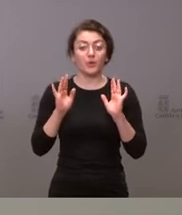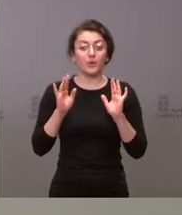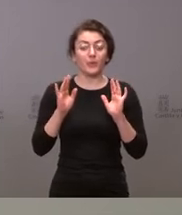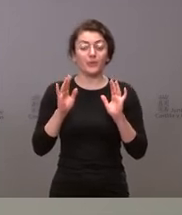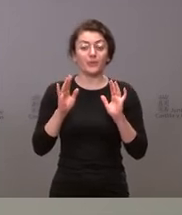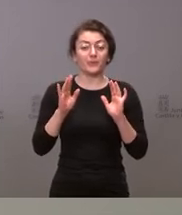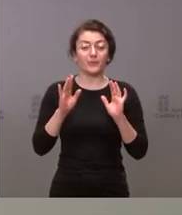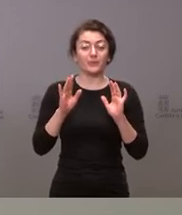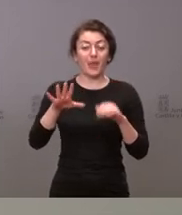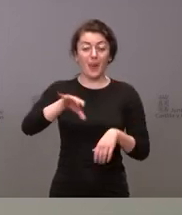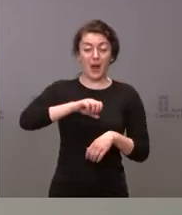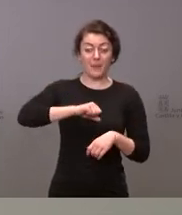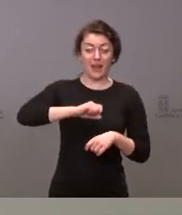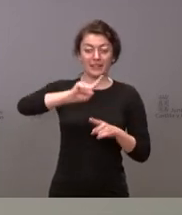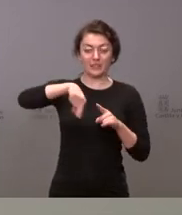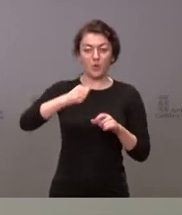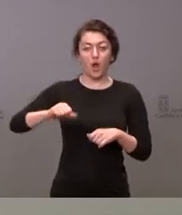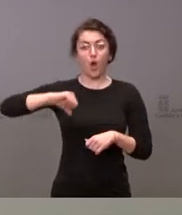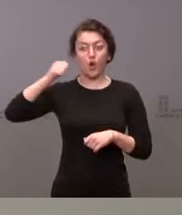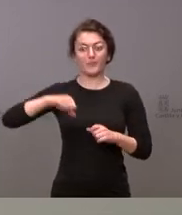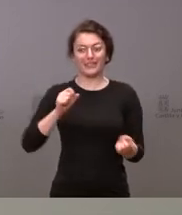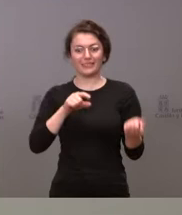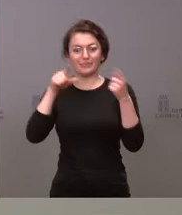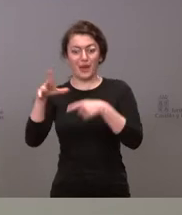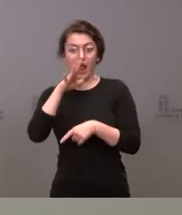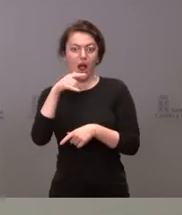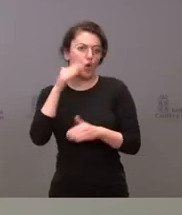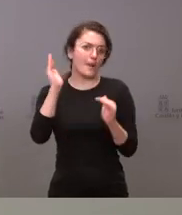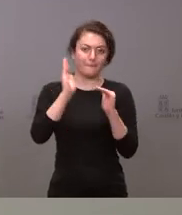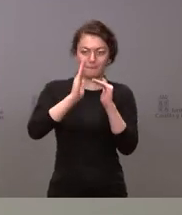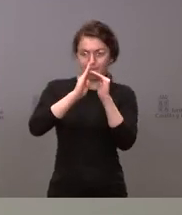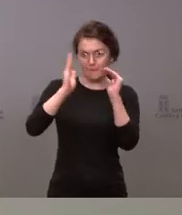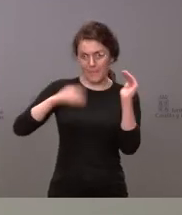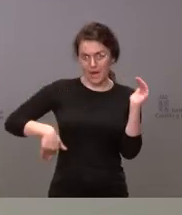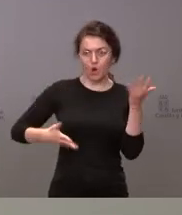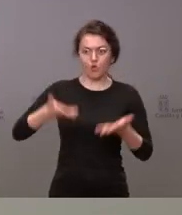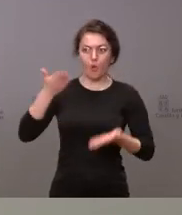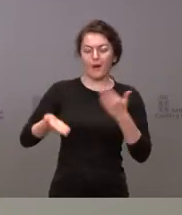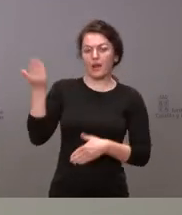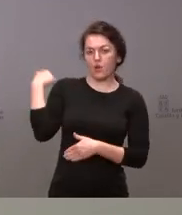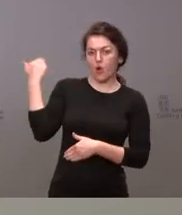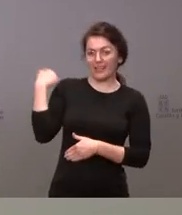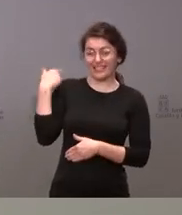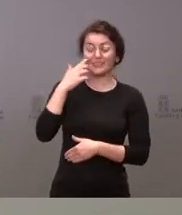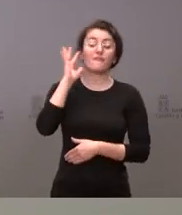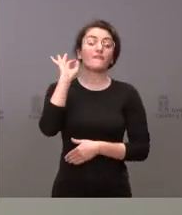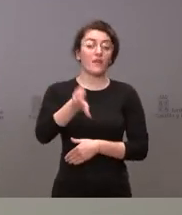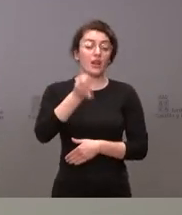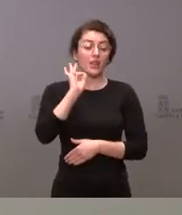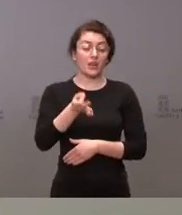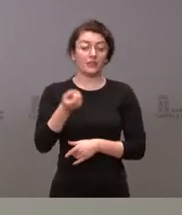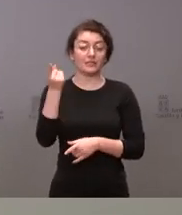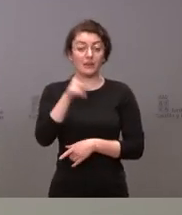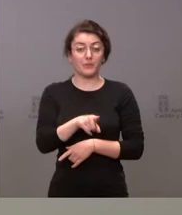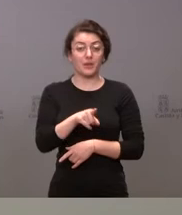lógicamente menor del que ha sido en otras oleadas y que estamos viendo una cierta disminución también en el